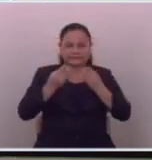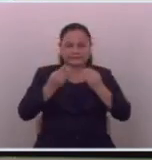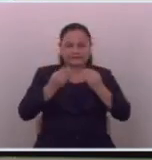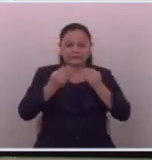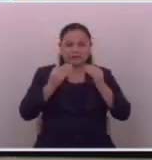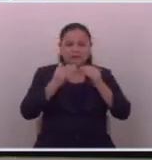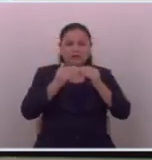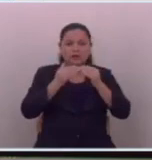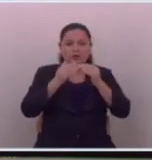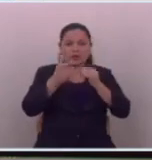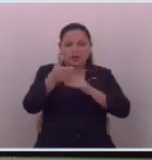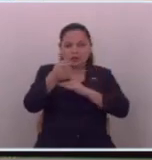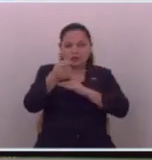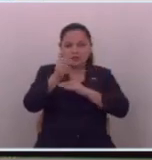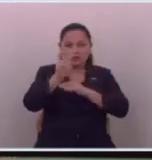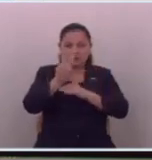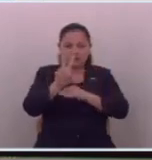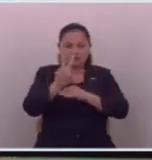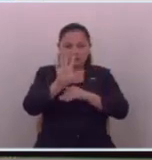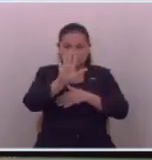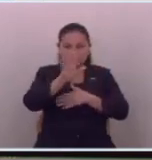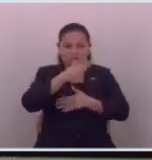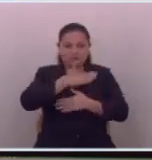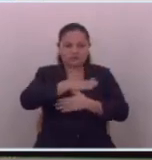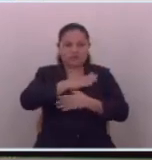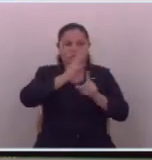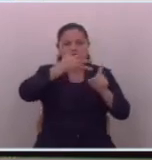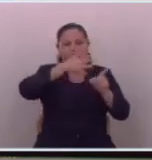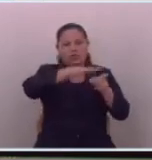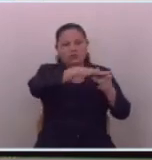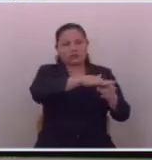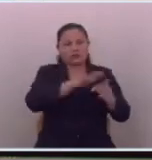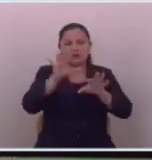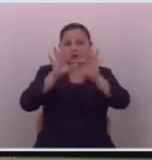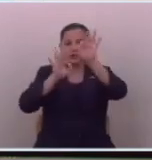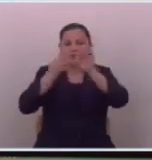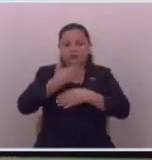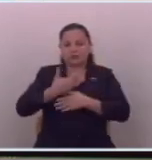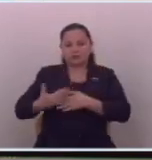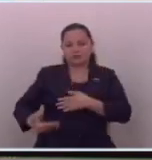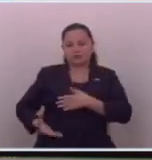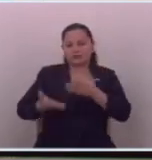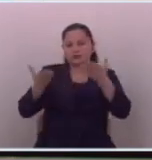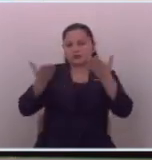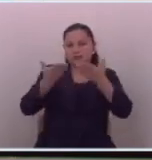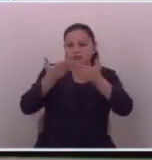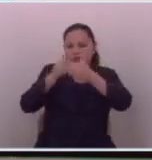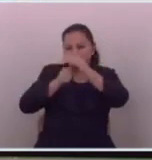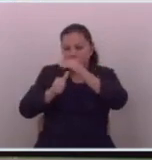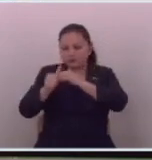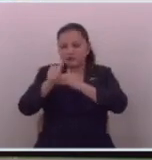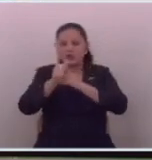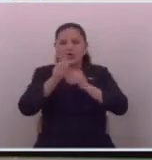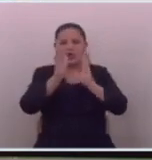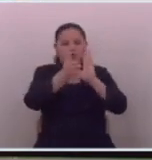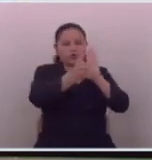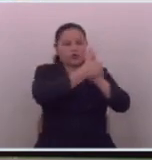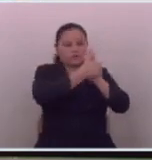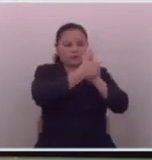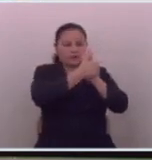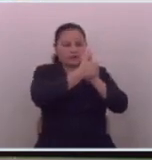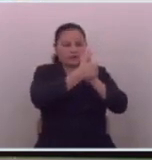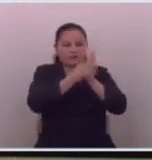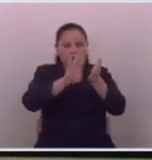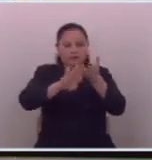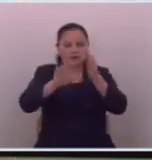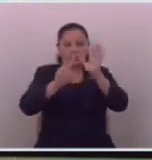canal 2 que era un canal que tenían ahí tirado y que algunos presidentes lo que hacían era meter a sus amantes con